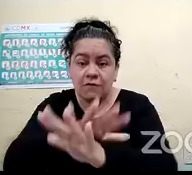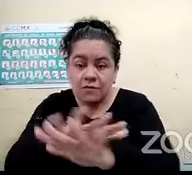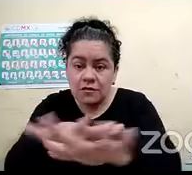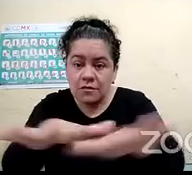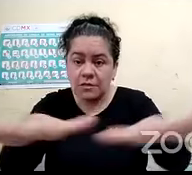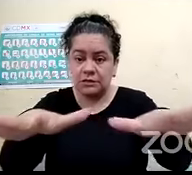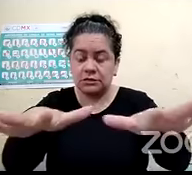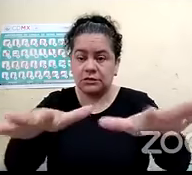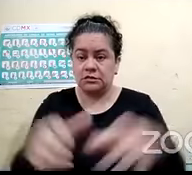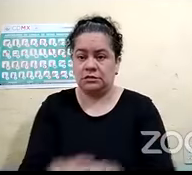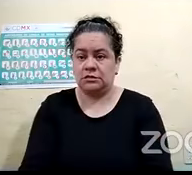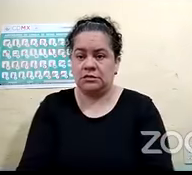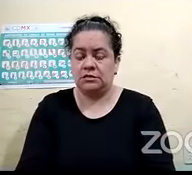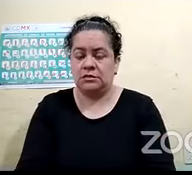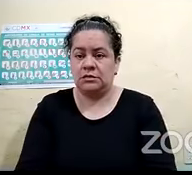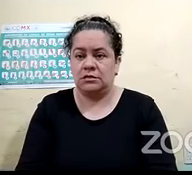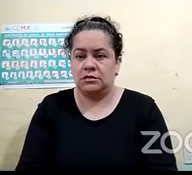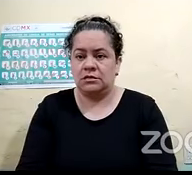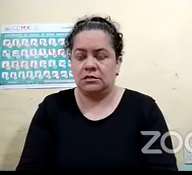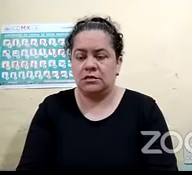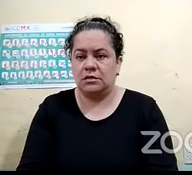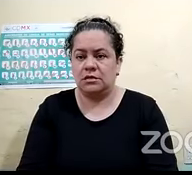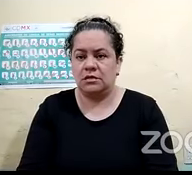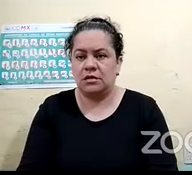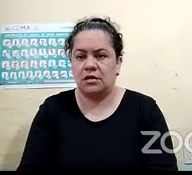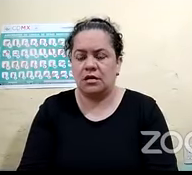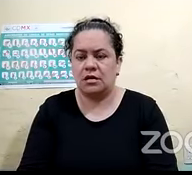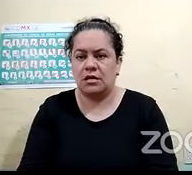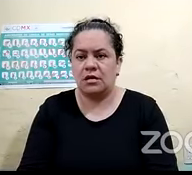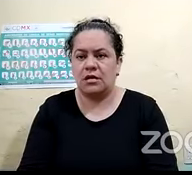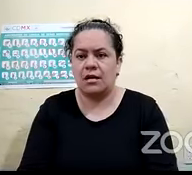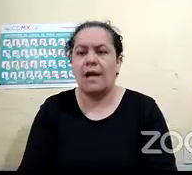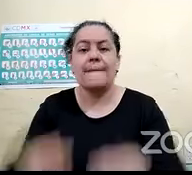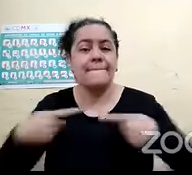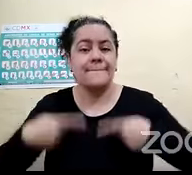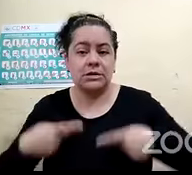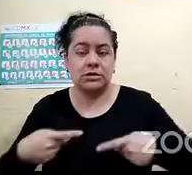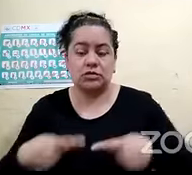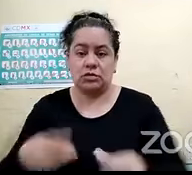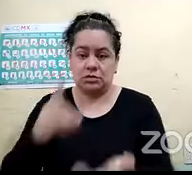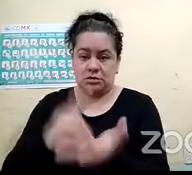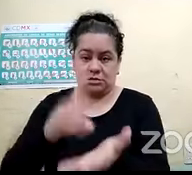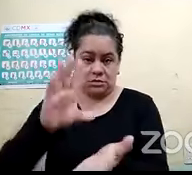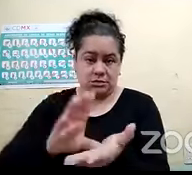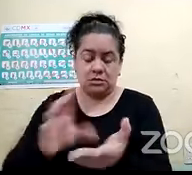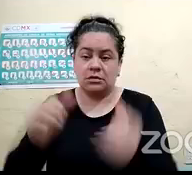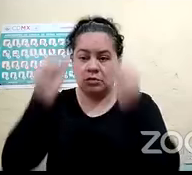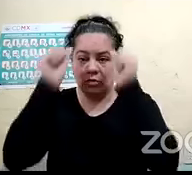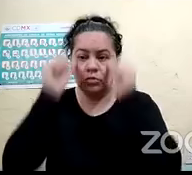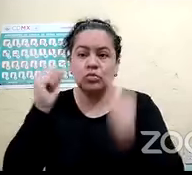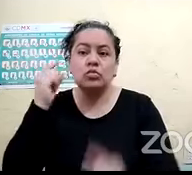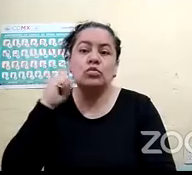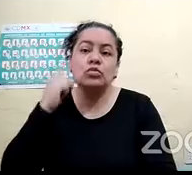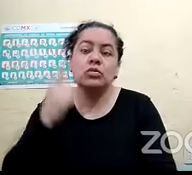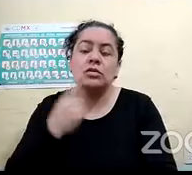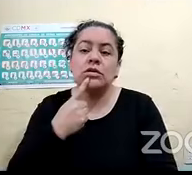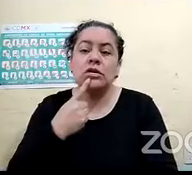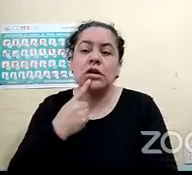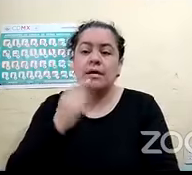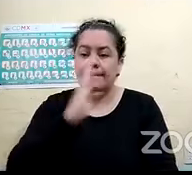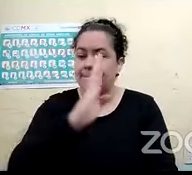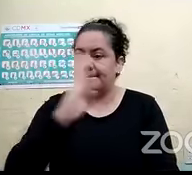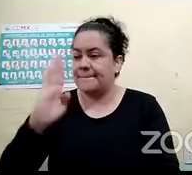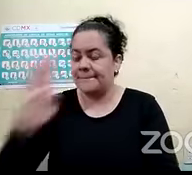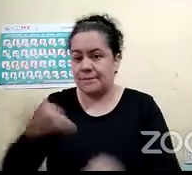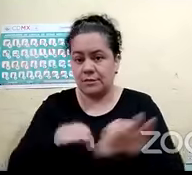comunicación. Esto último principalmente para personas con sordos ceguera. trabaja en la biblioteca del Sistema de